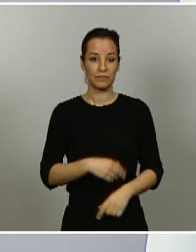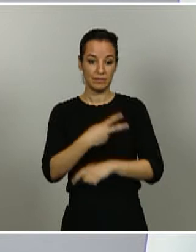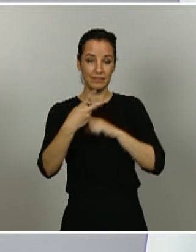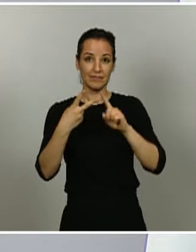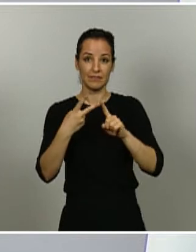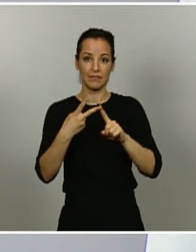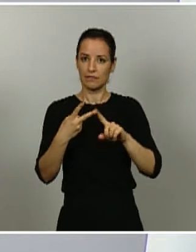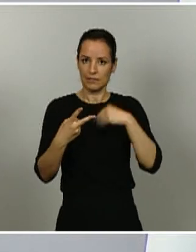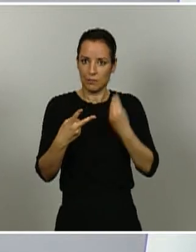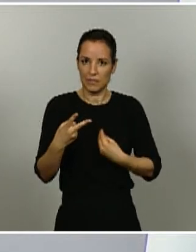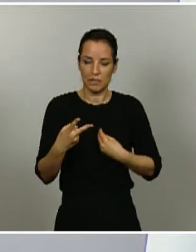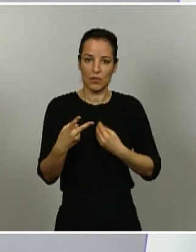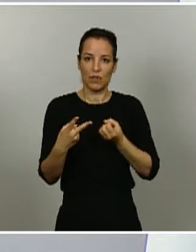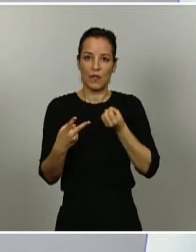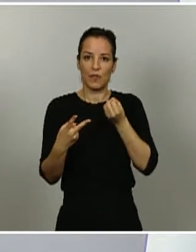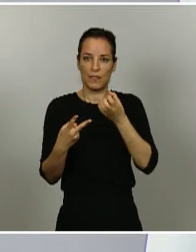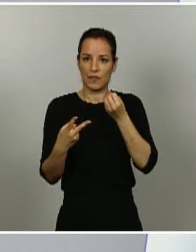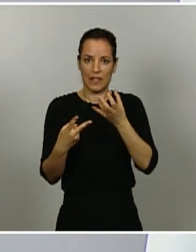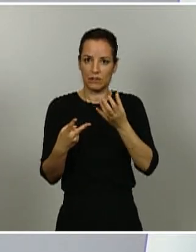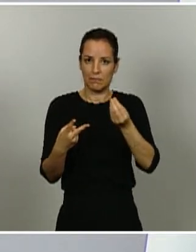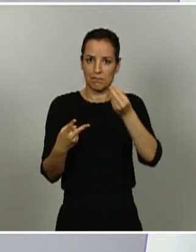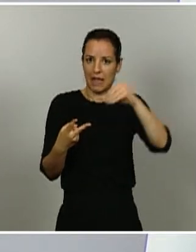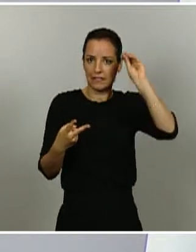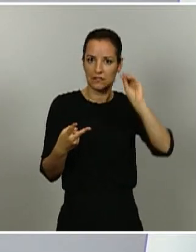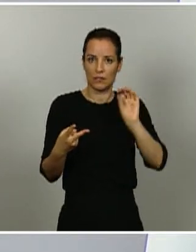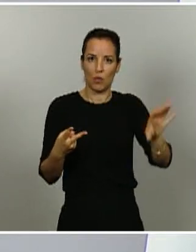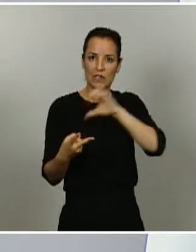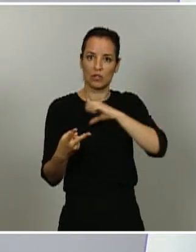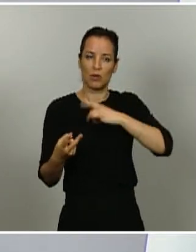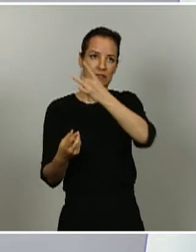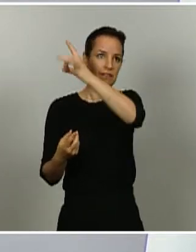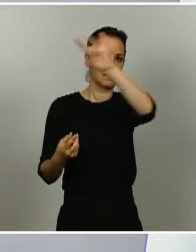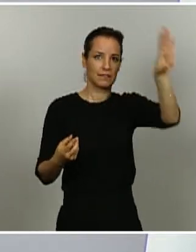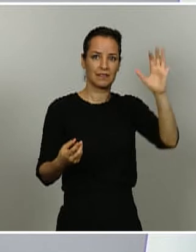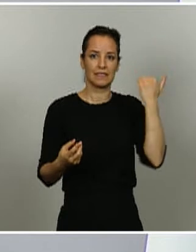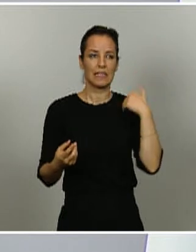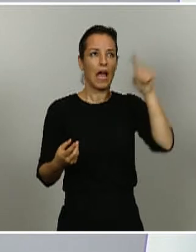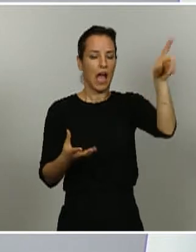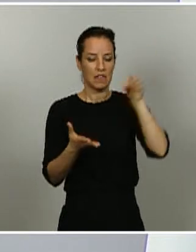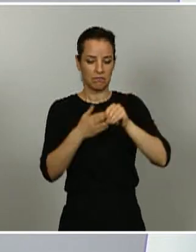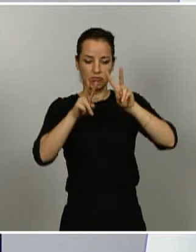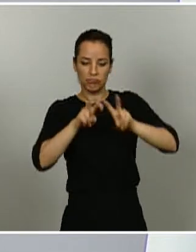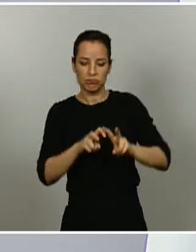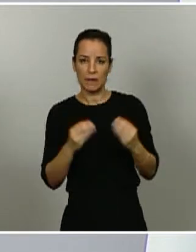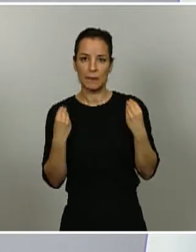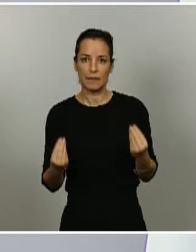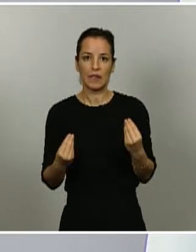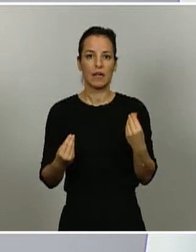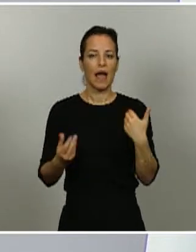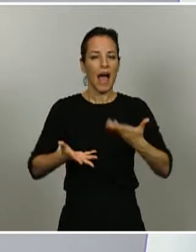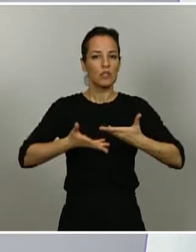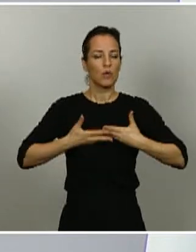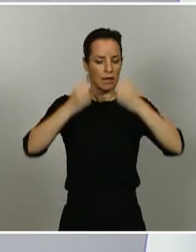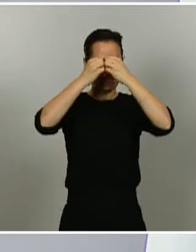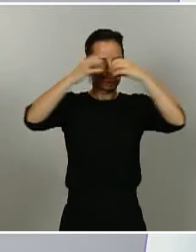se ha remitido a las comunidades autónomas que ellos podrán analizar con más granularidad y que ayuda a conformarse una opinión de cómo está la